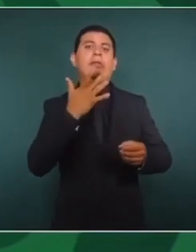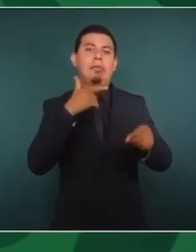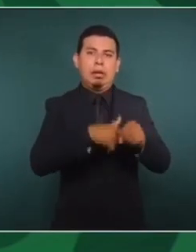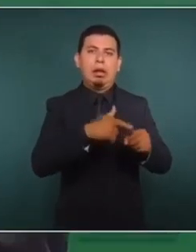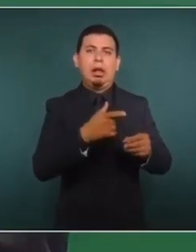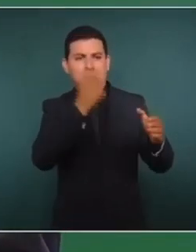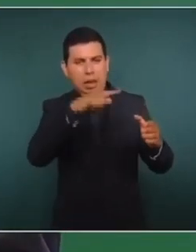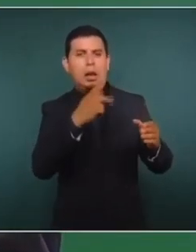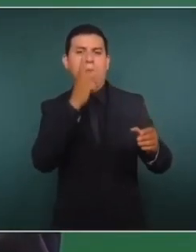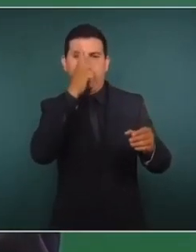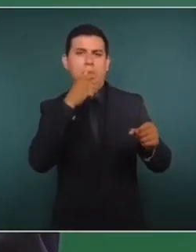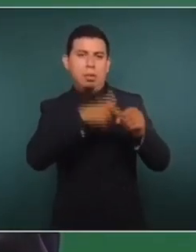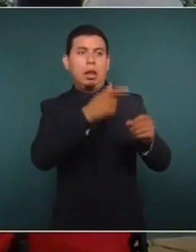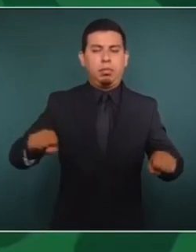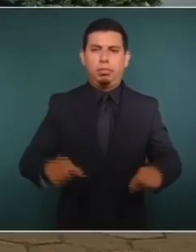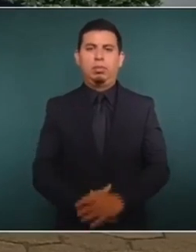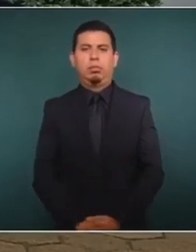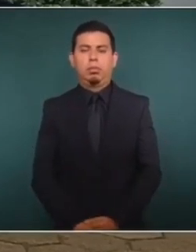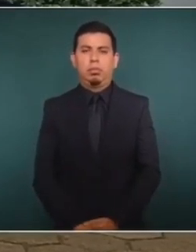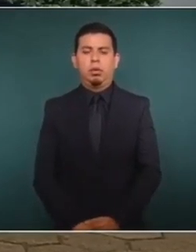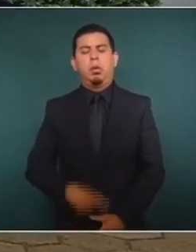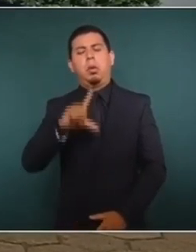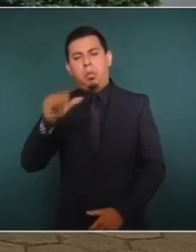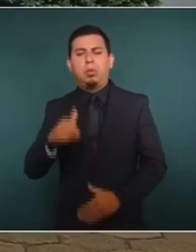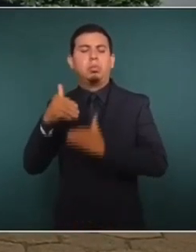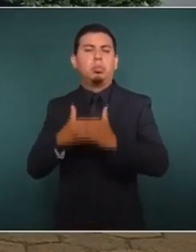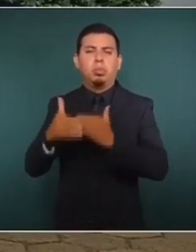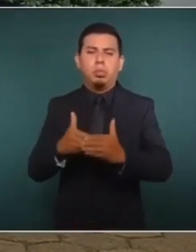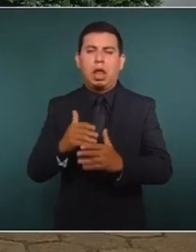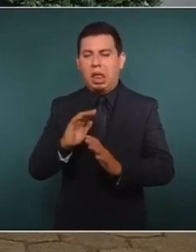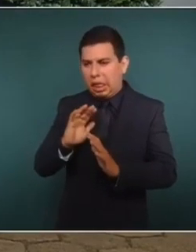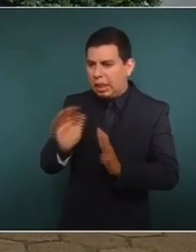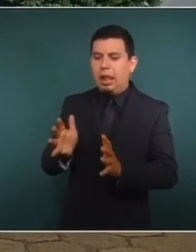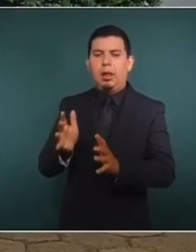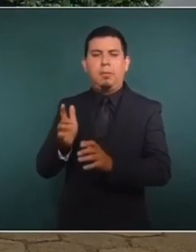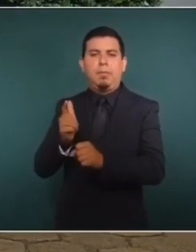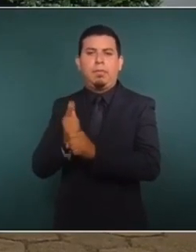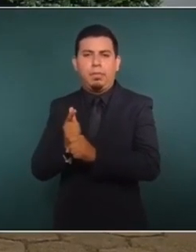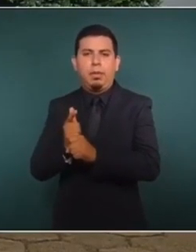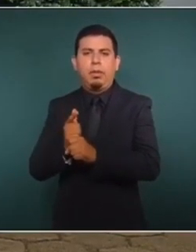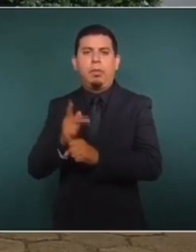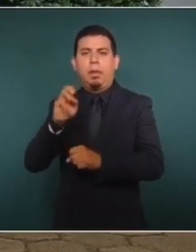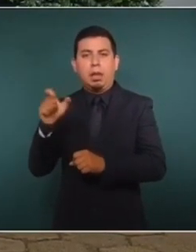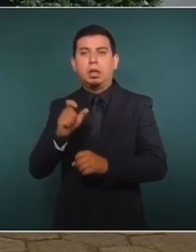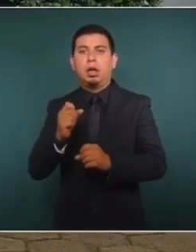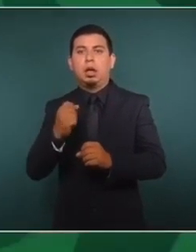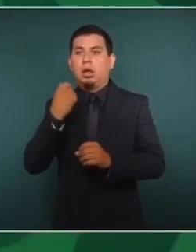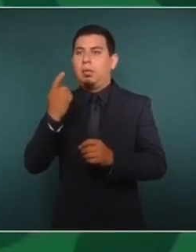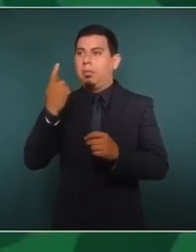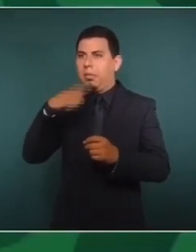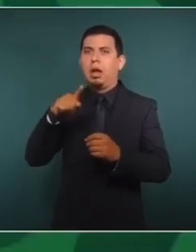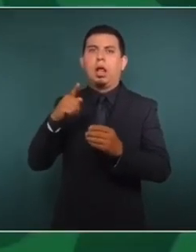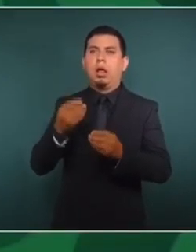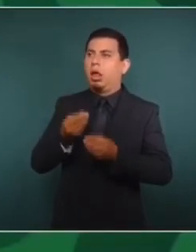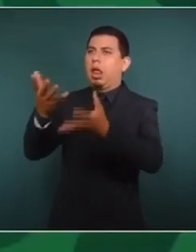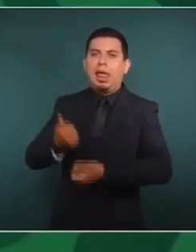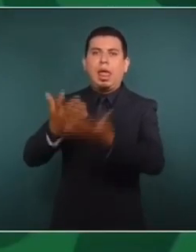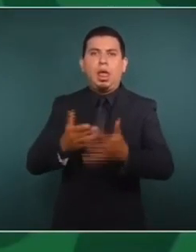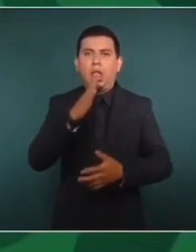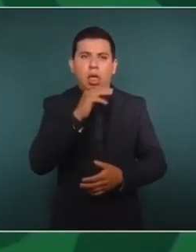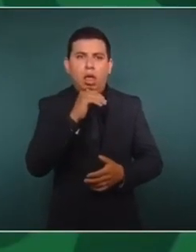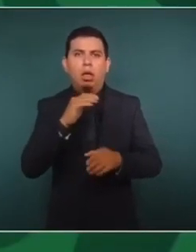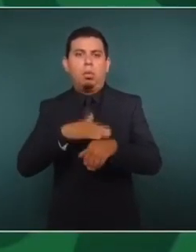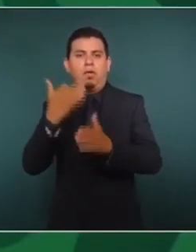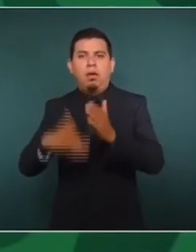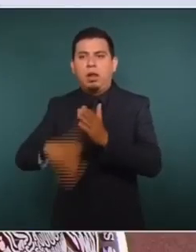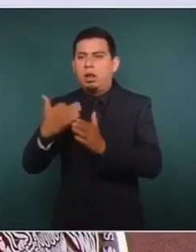le vendiera gas a precios bajos. Al paso del tiempo, pues ya ni Pemex tenía para abastecer gas a la